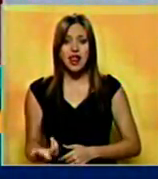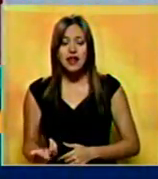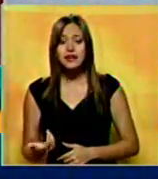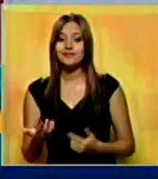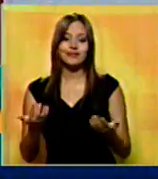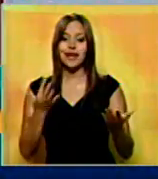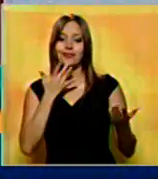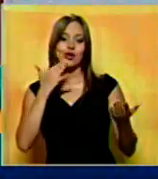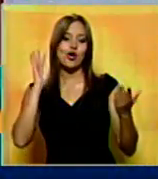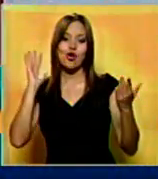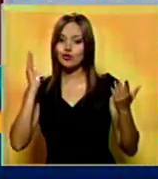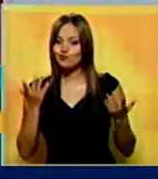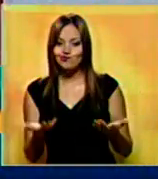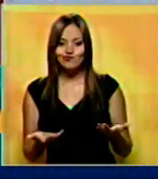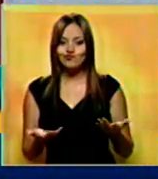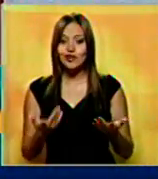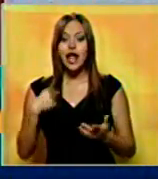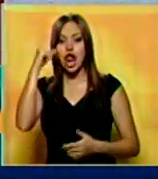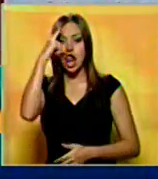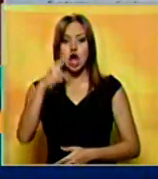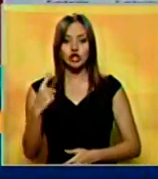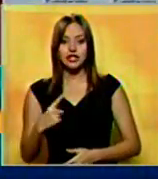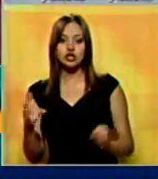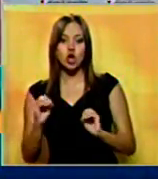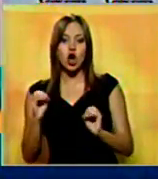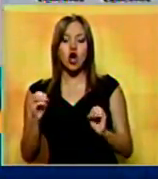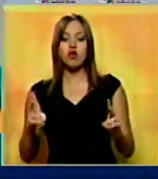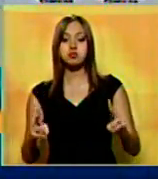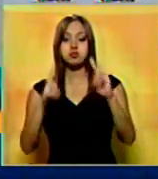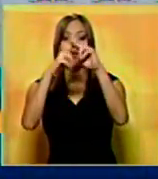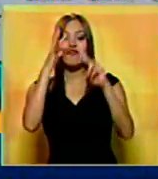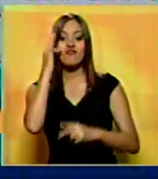Londres o en París.